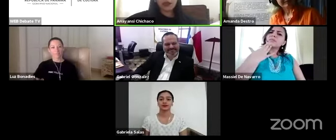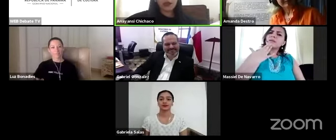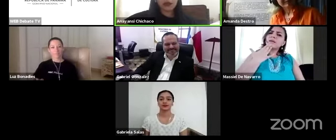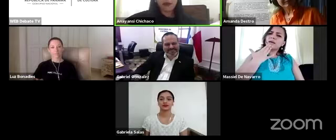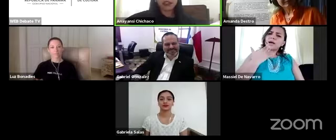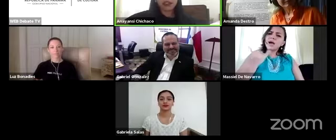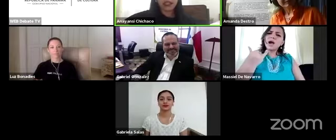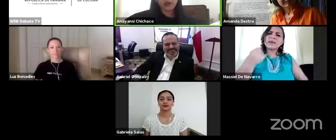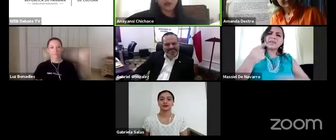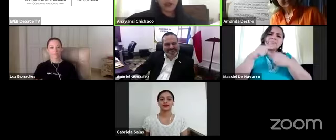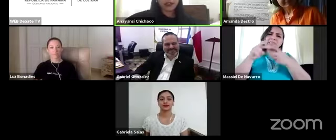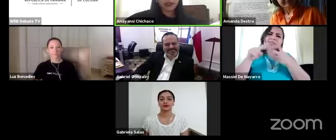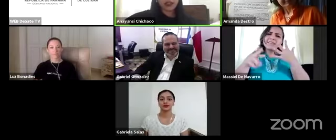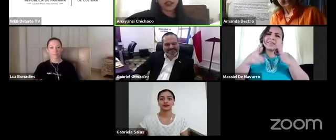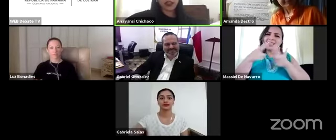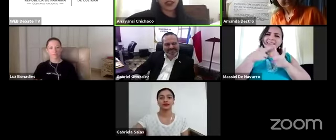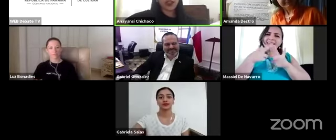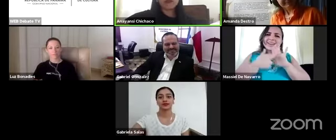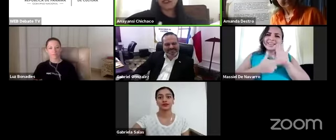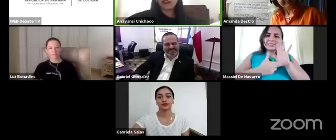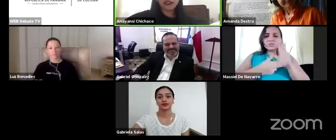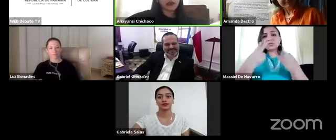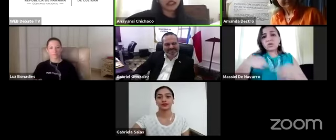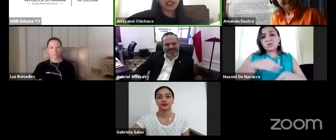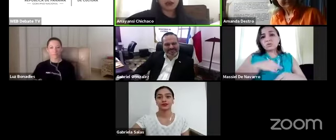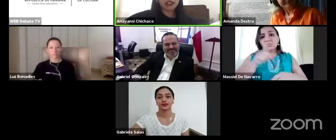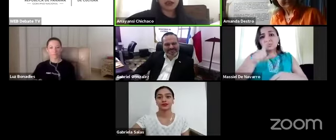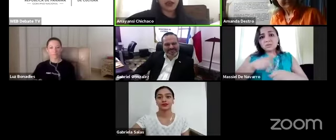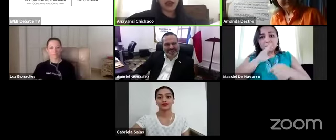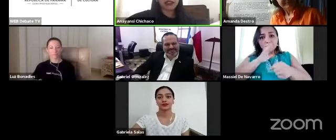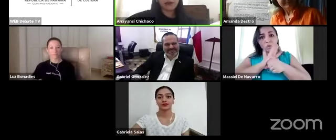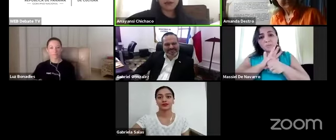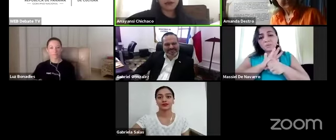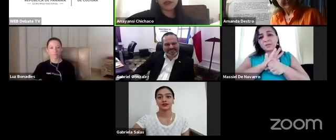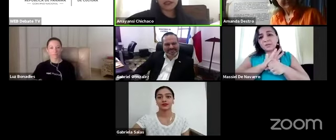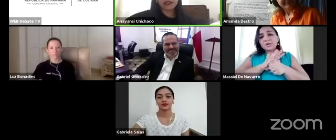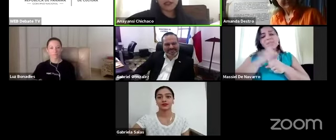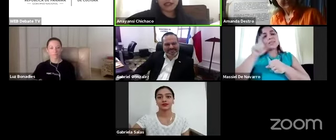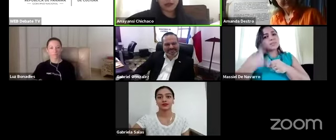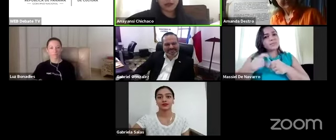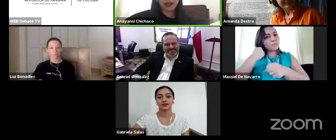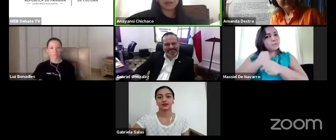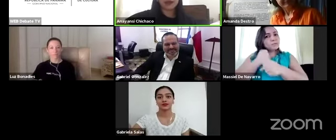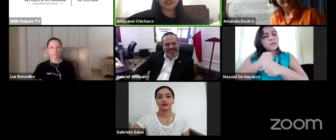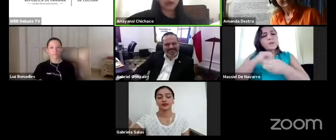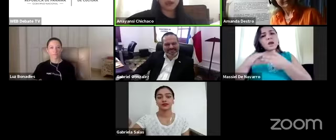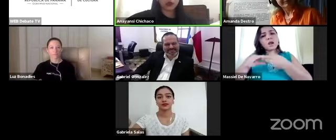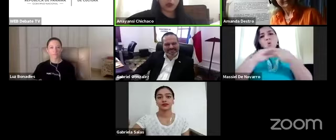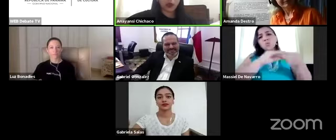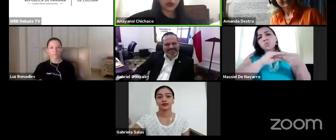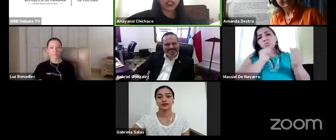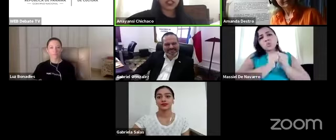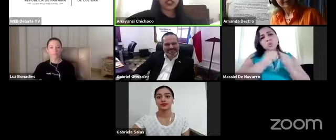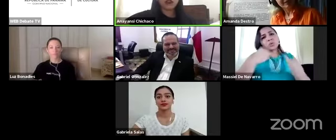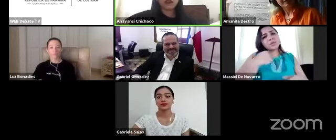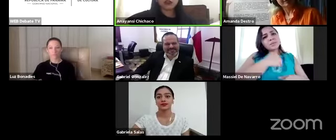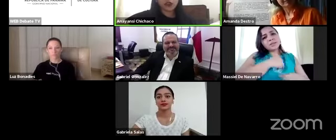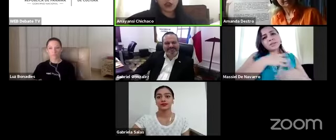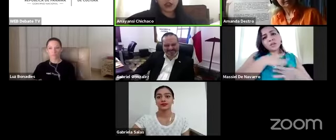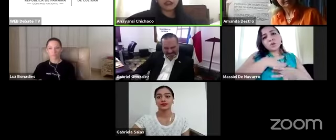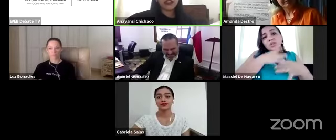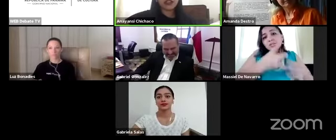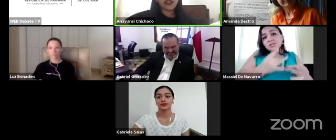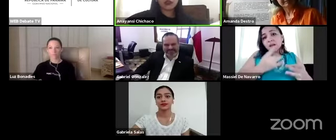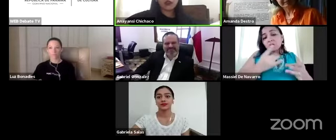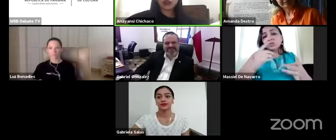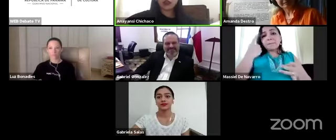requisitos mínimos que vamos a tener que cumplir definitivamente tenemos que trabajar de la mano con el ministerio de salud para implementar un protocolo que nos